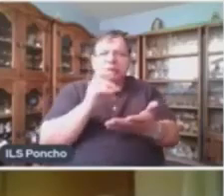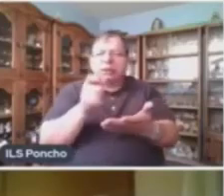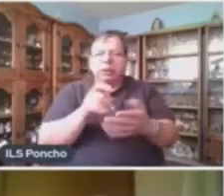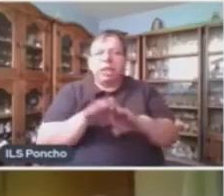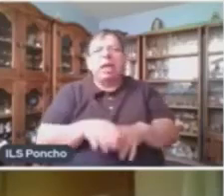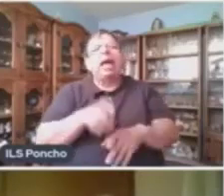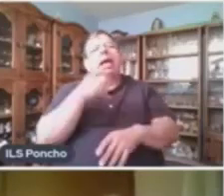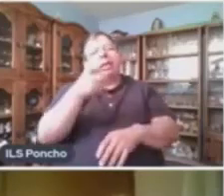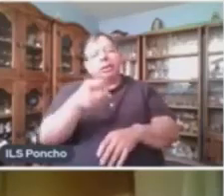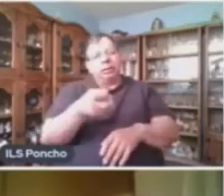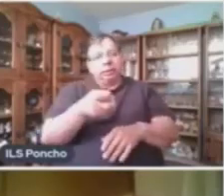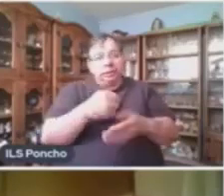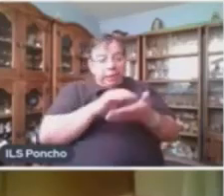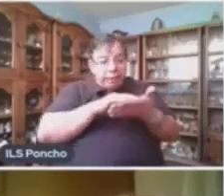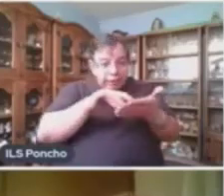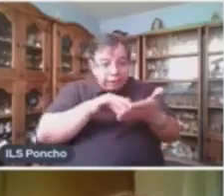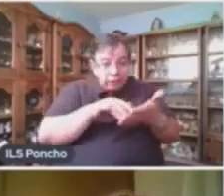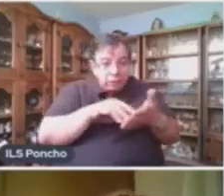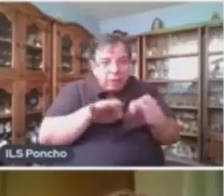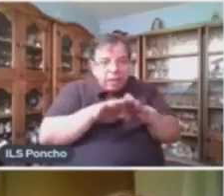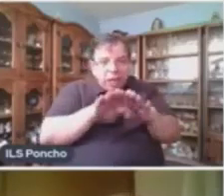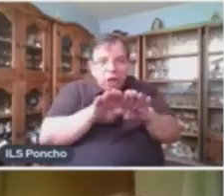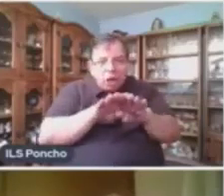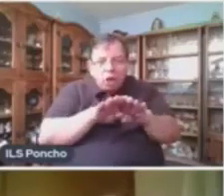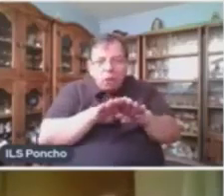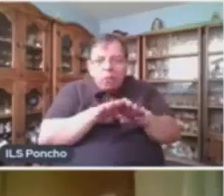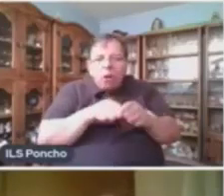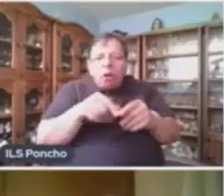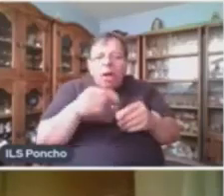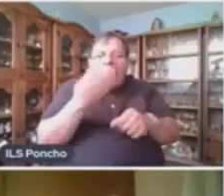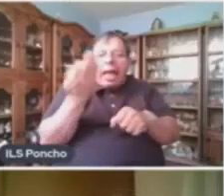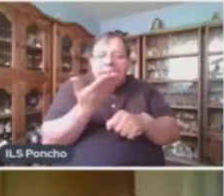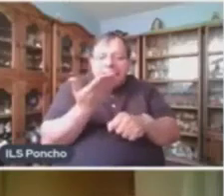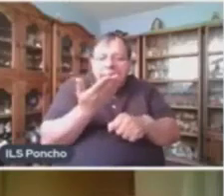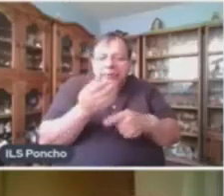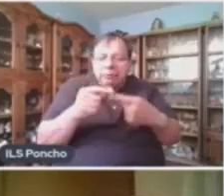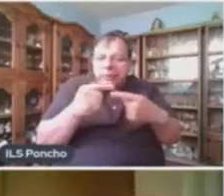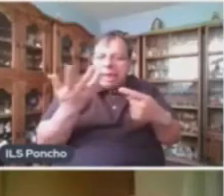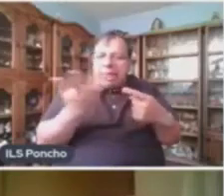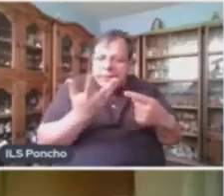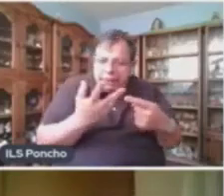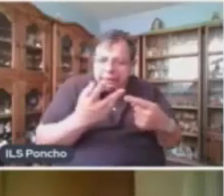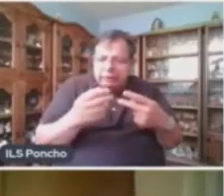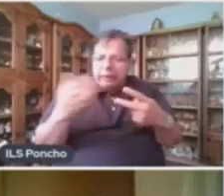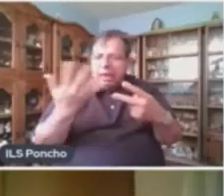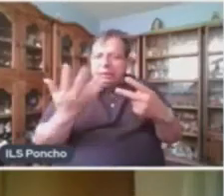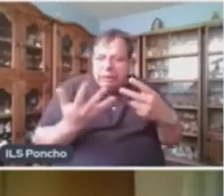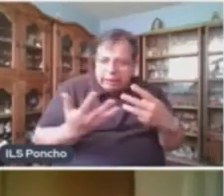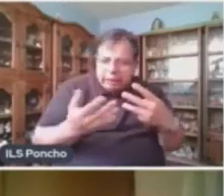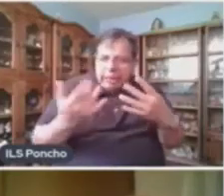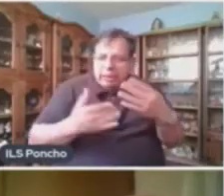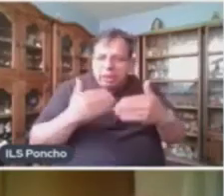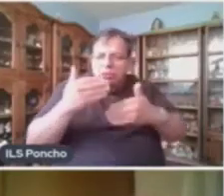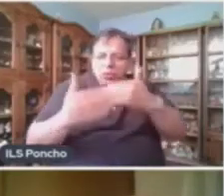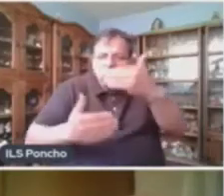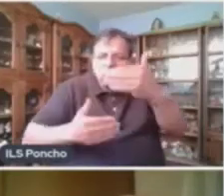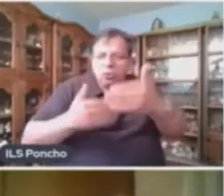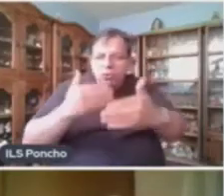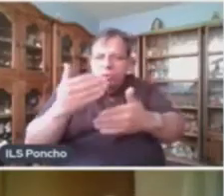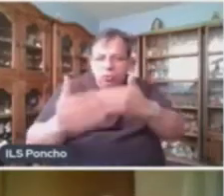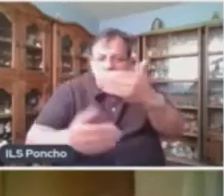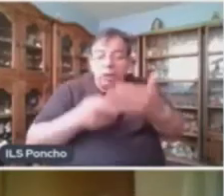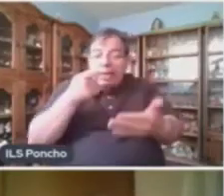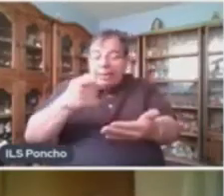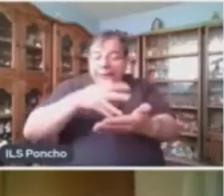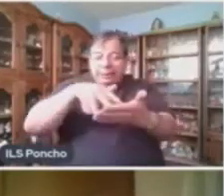del mensaje En la ejecución de una acción concreta La función del lenguaje Que predomina en ese tipo